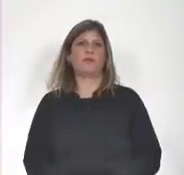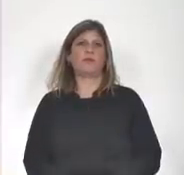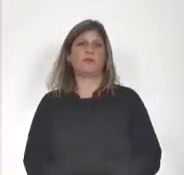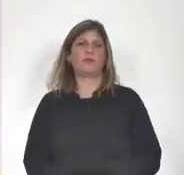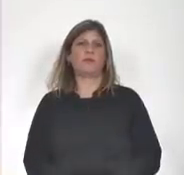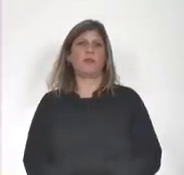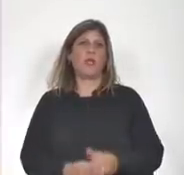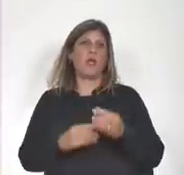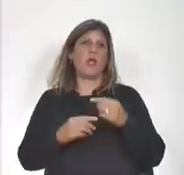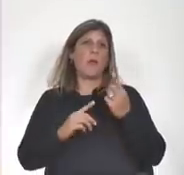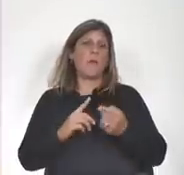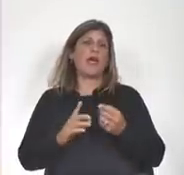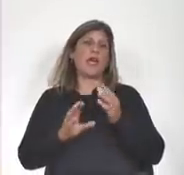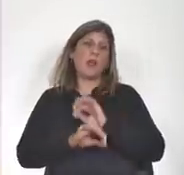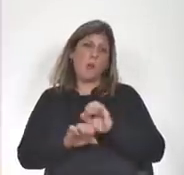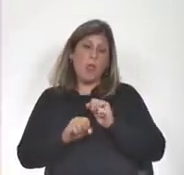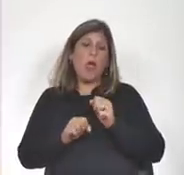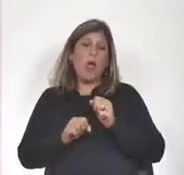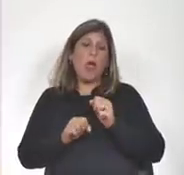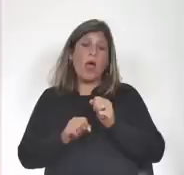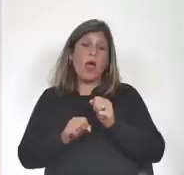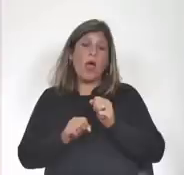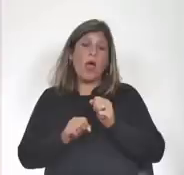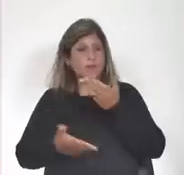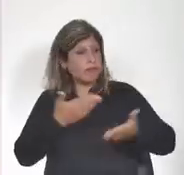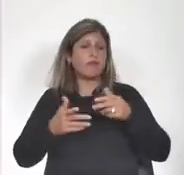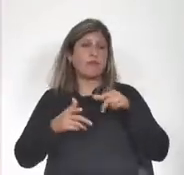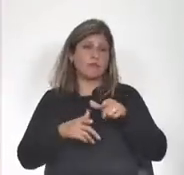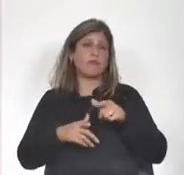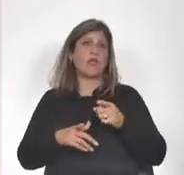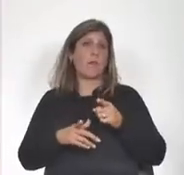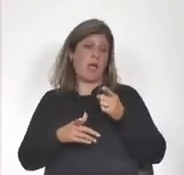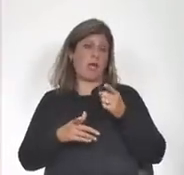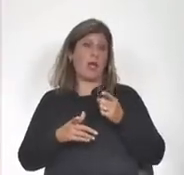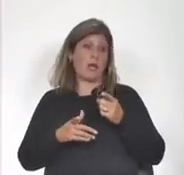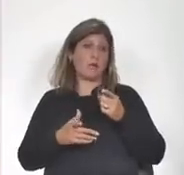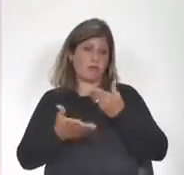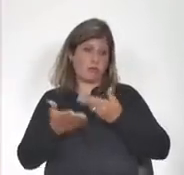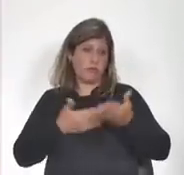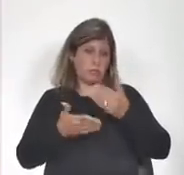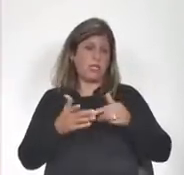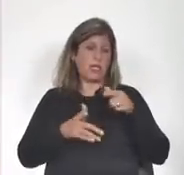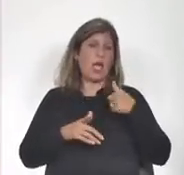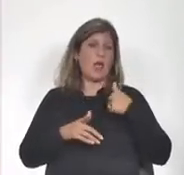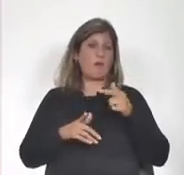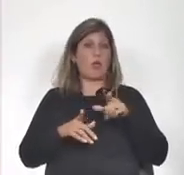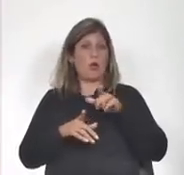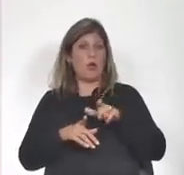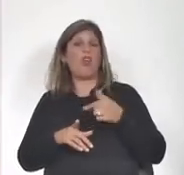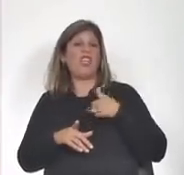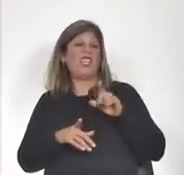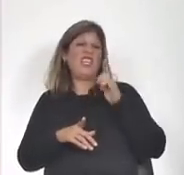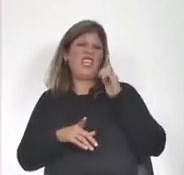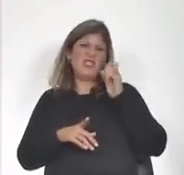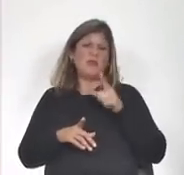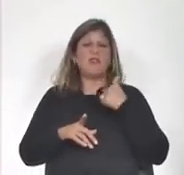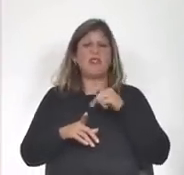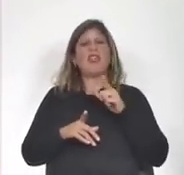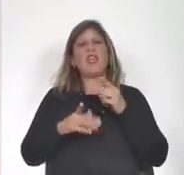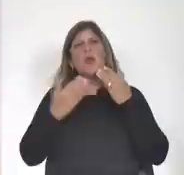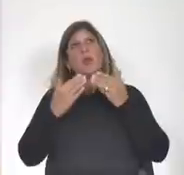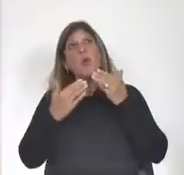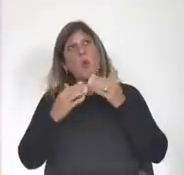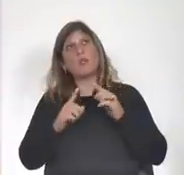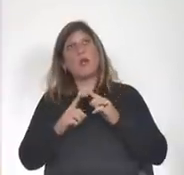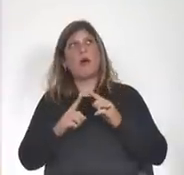para que podamos tener un intercambio un poco más fructífero y dinámico y salgamos de la lógica de interpelaciones interminables